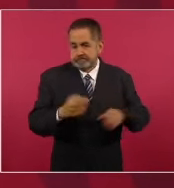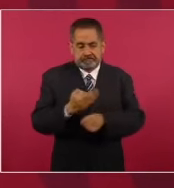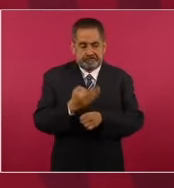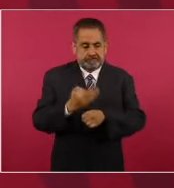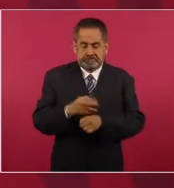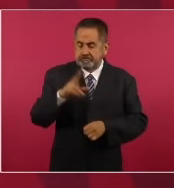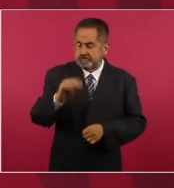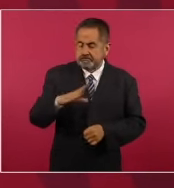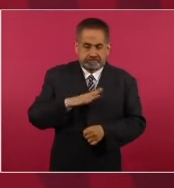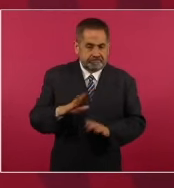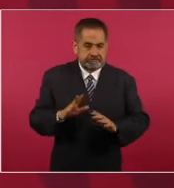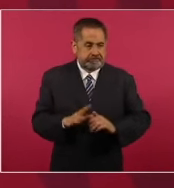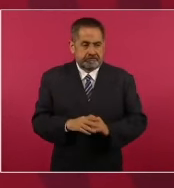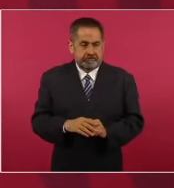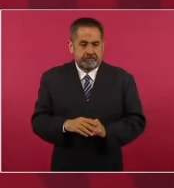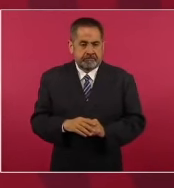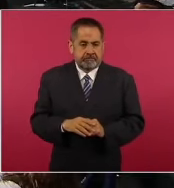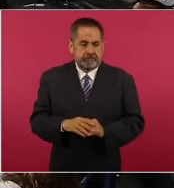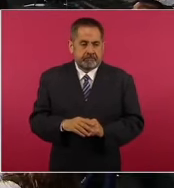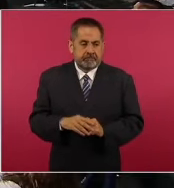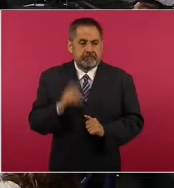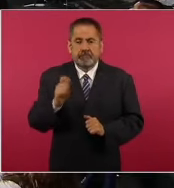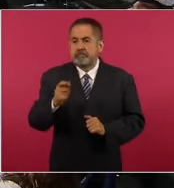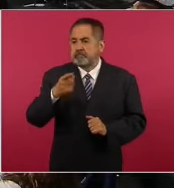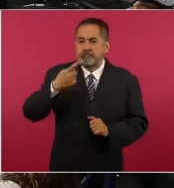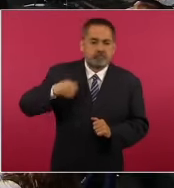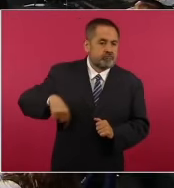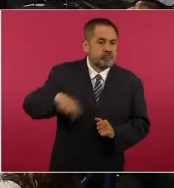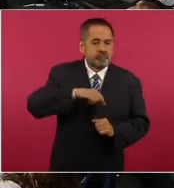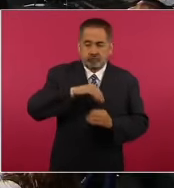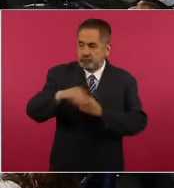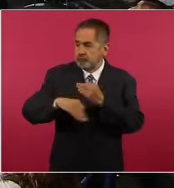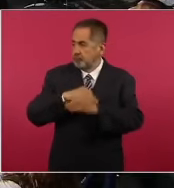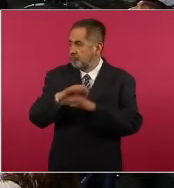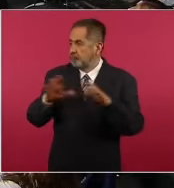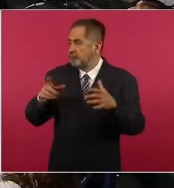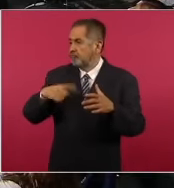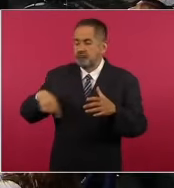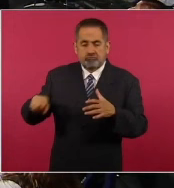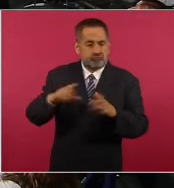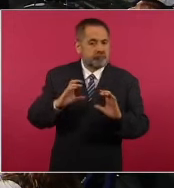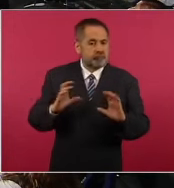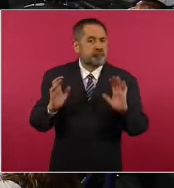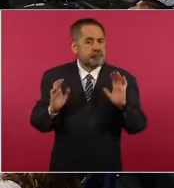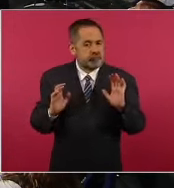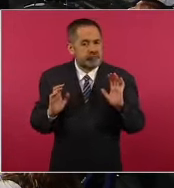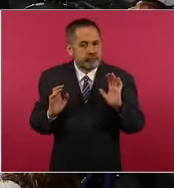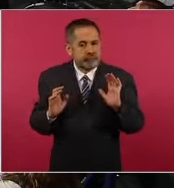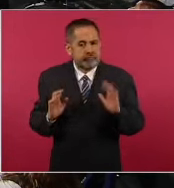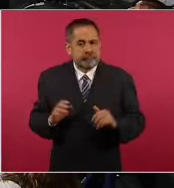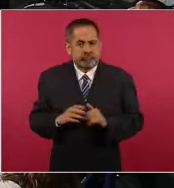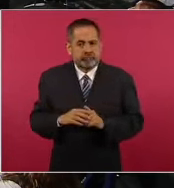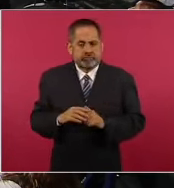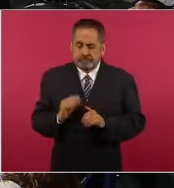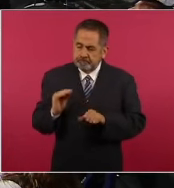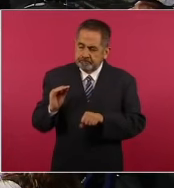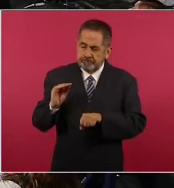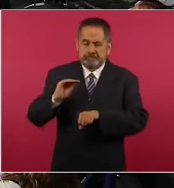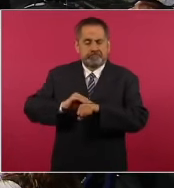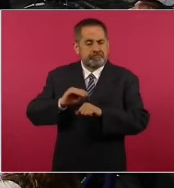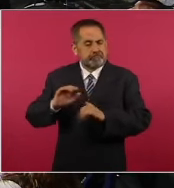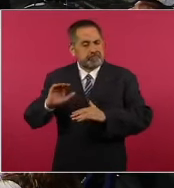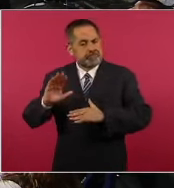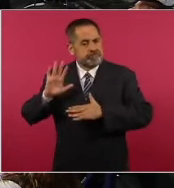El que entre todos nos comprometamos